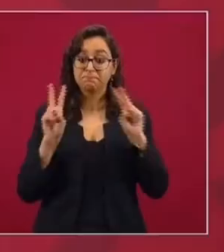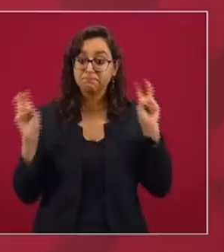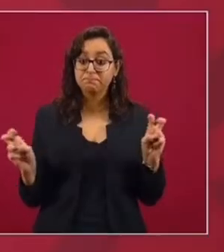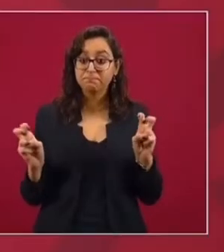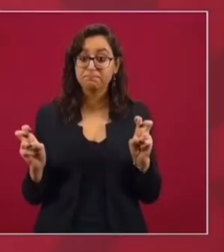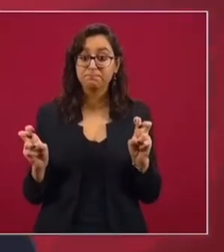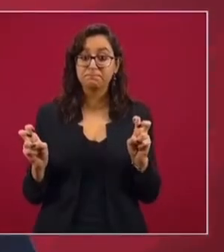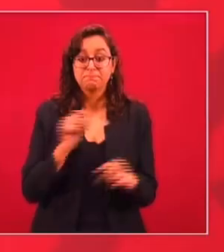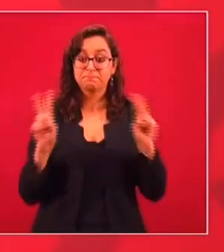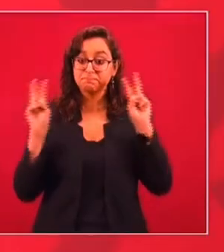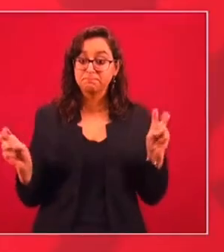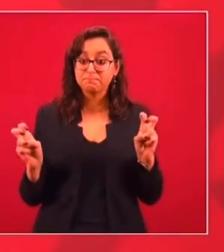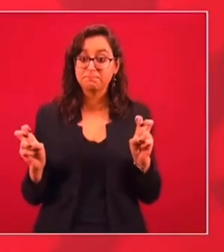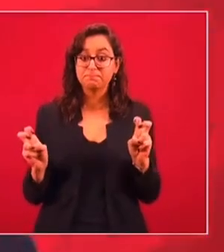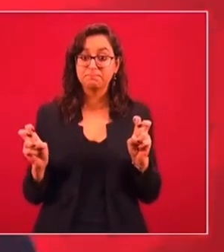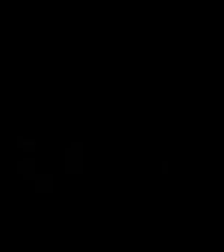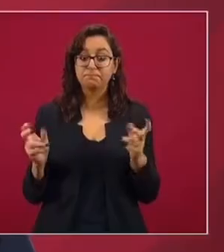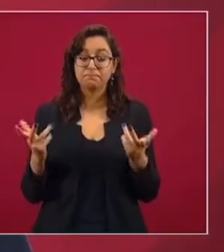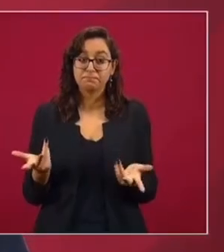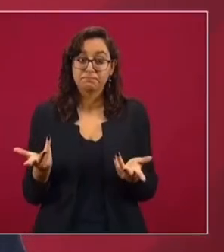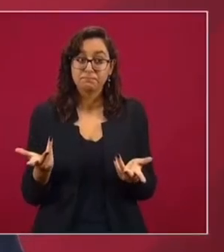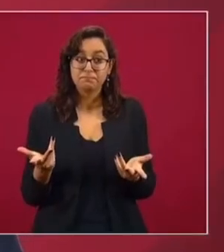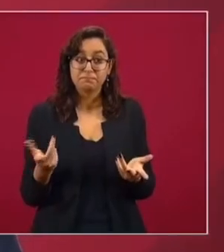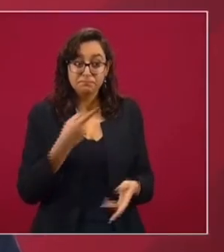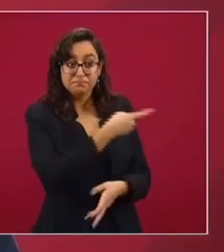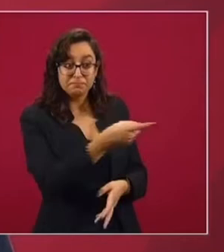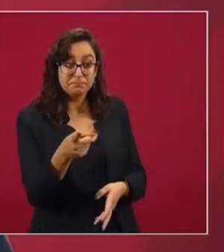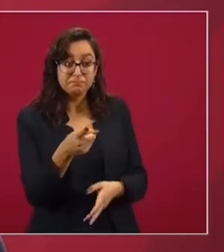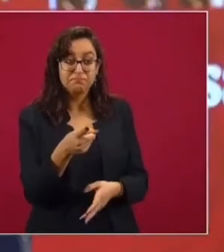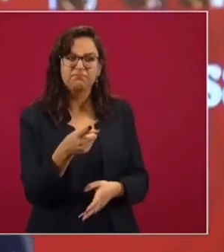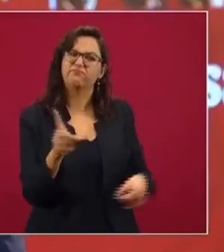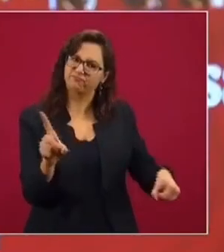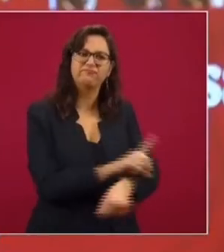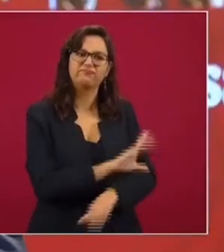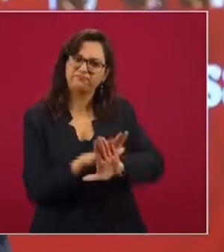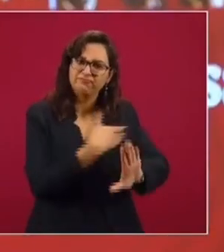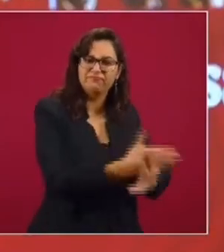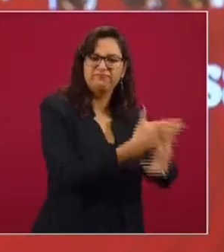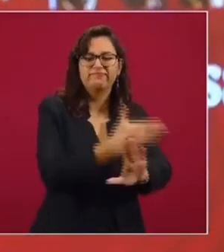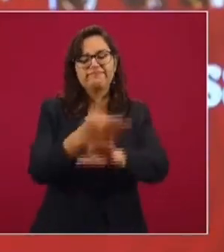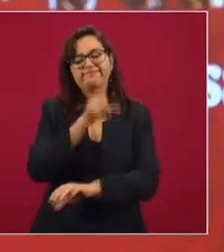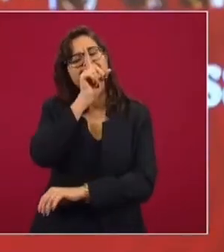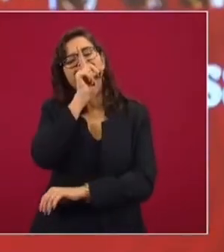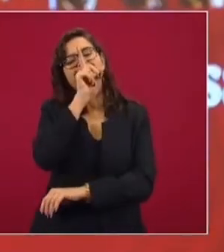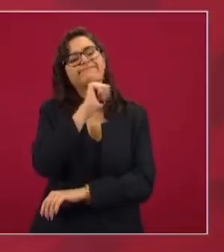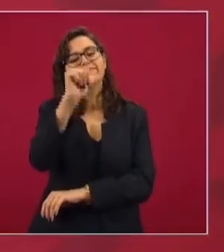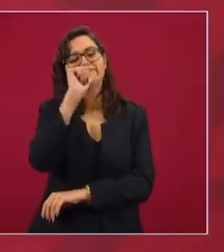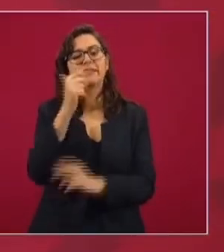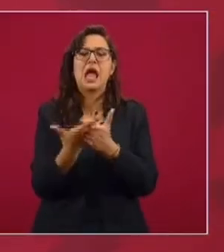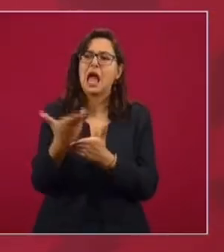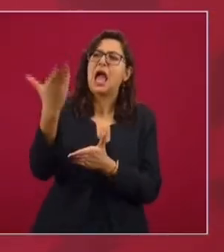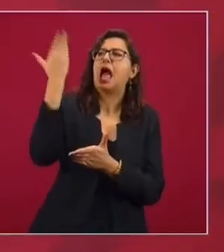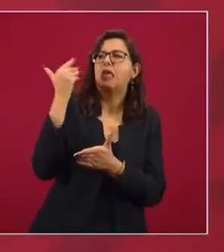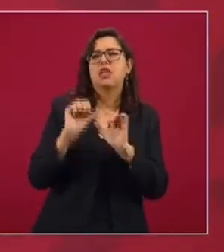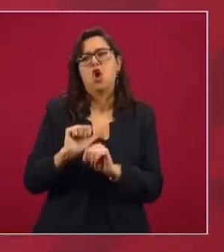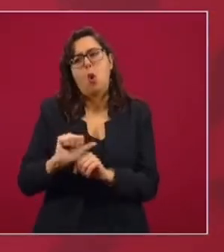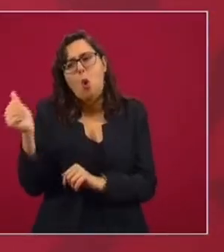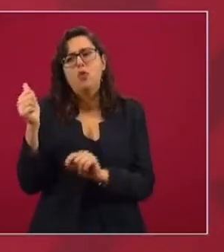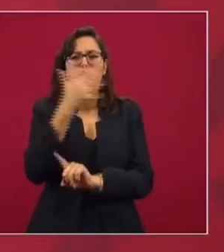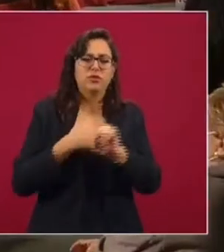perseguir a nuestros adversarios que en otros tiempos y en otras circunstancias